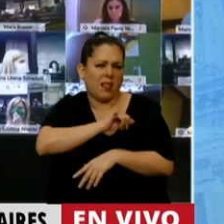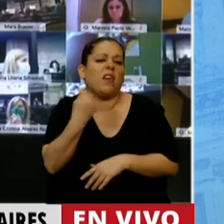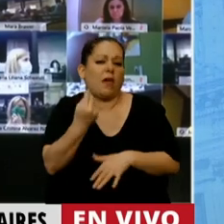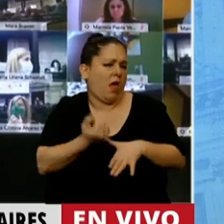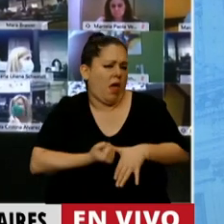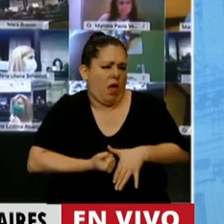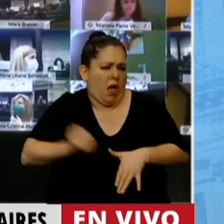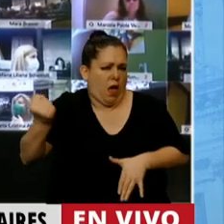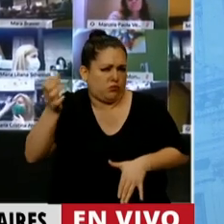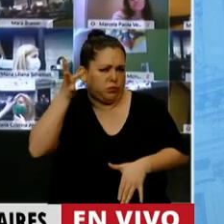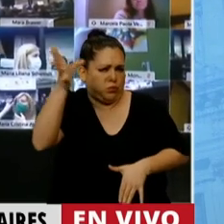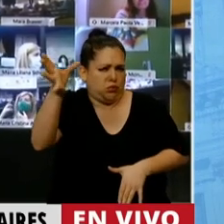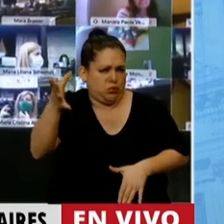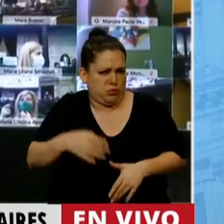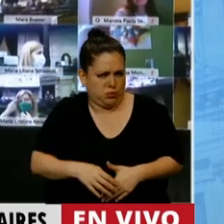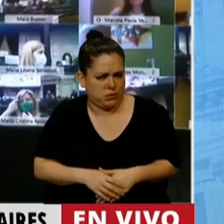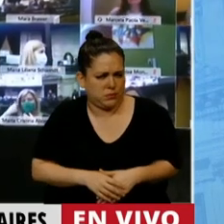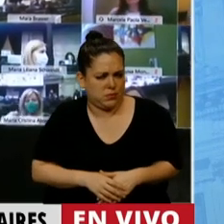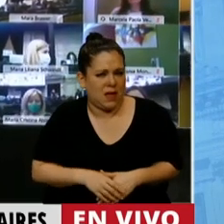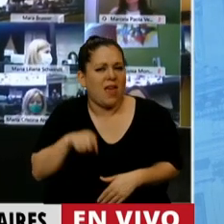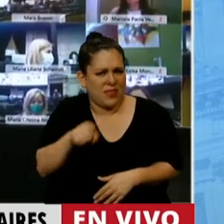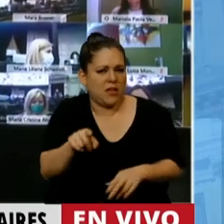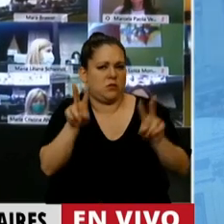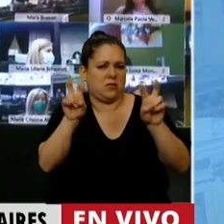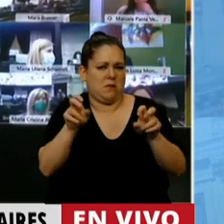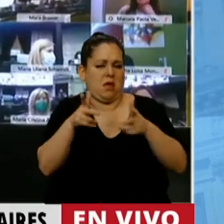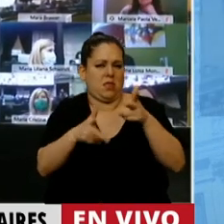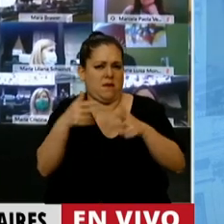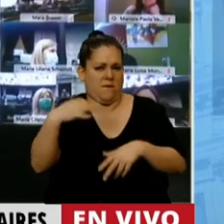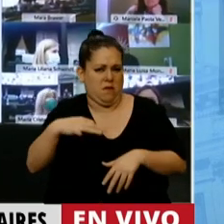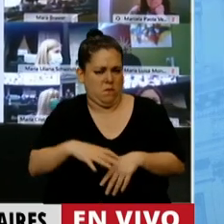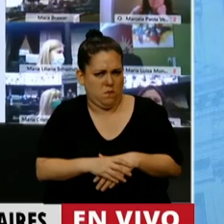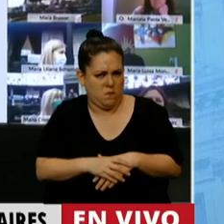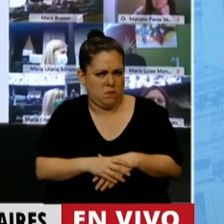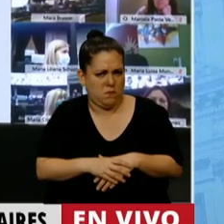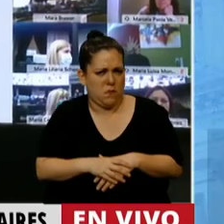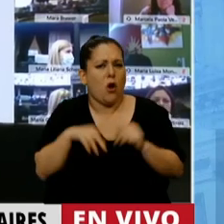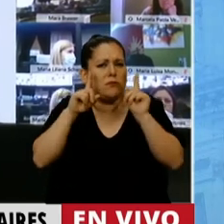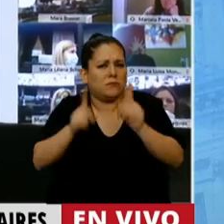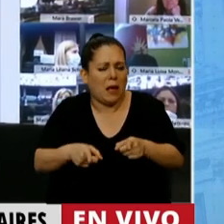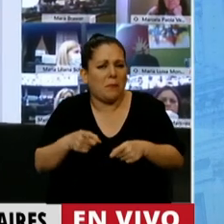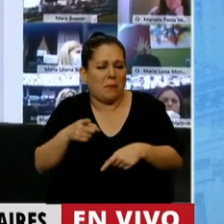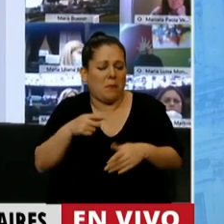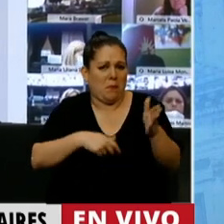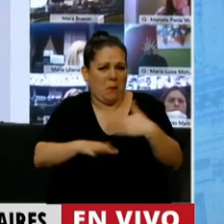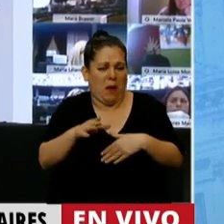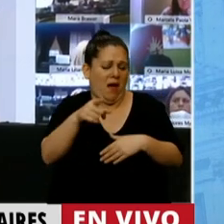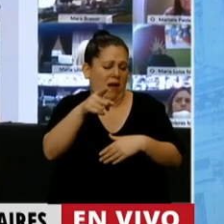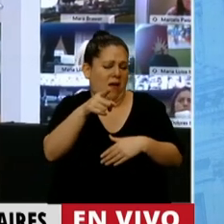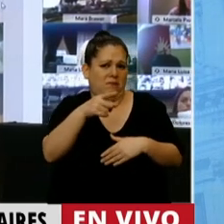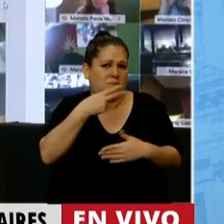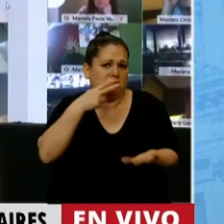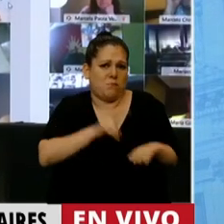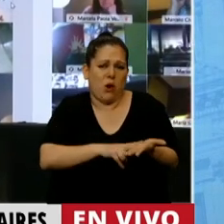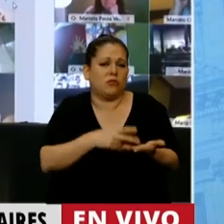Y de eso tenemos que hablar. Incluso tenemos que hablar del enorme agujero fiscal que va a significar esto